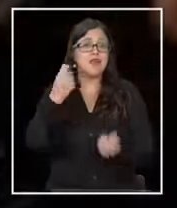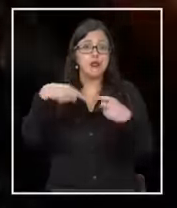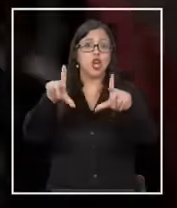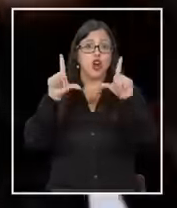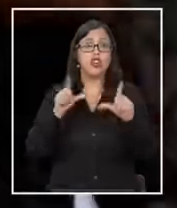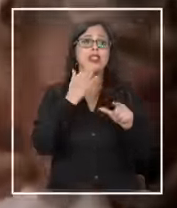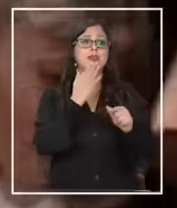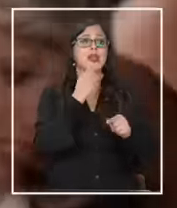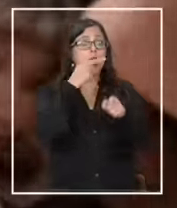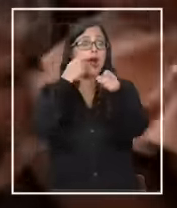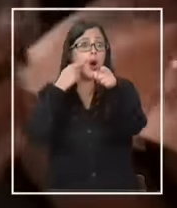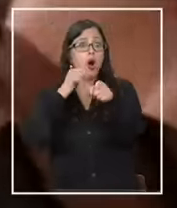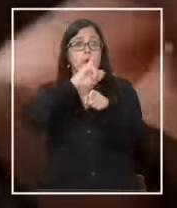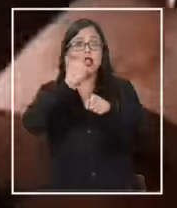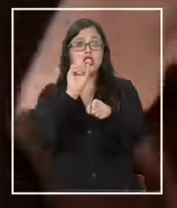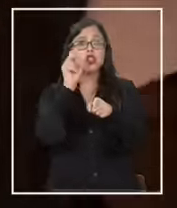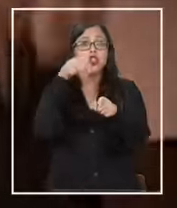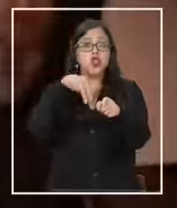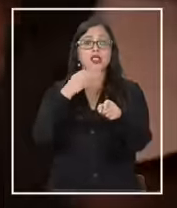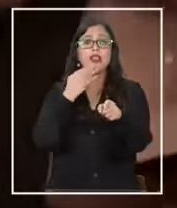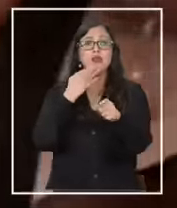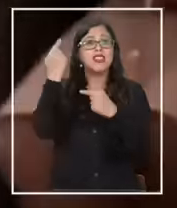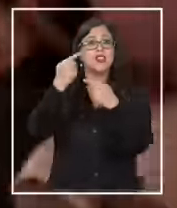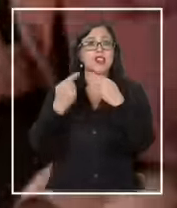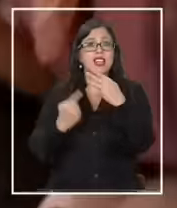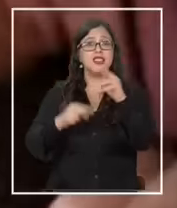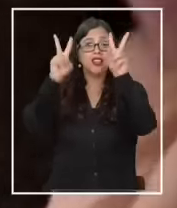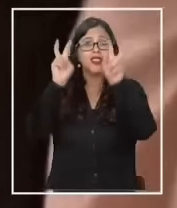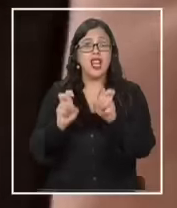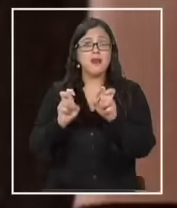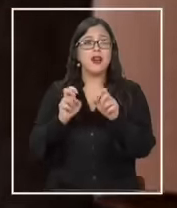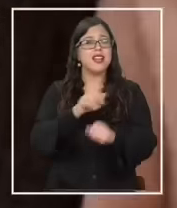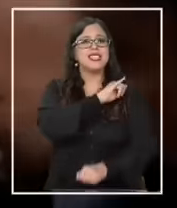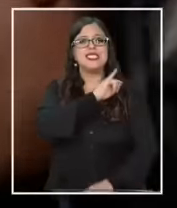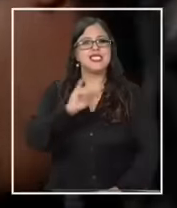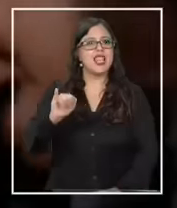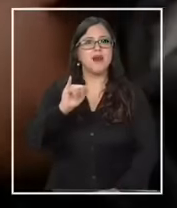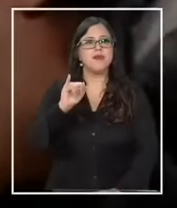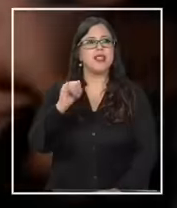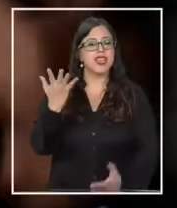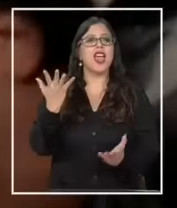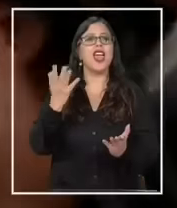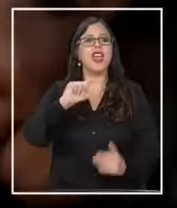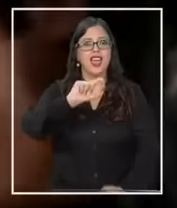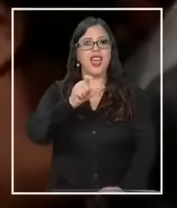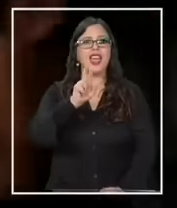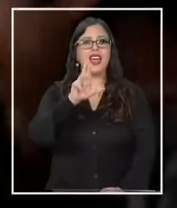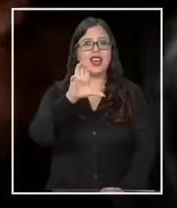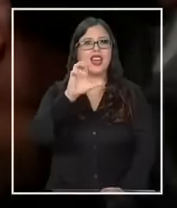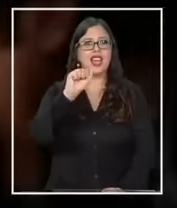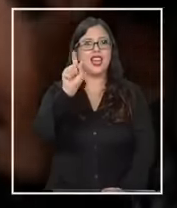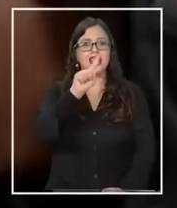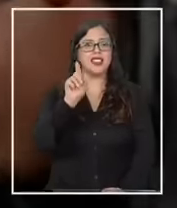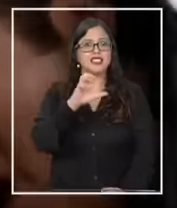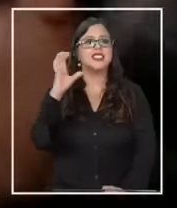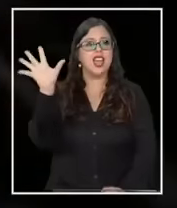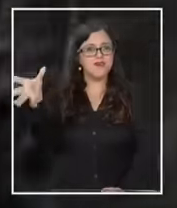Travolta que a pesar de otros grandes roles marcadores llevará siempre el sello Grease a donde vaya